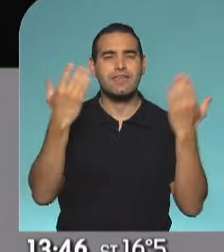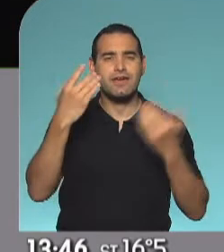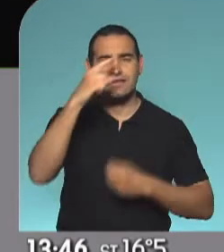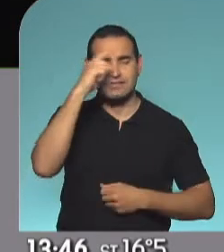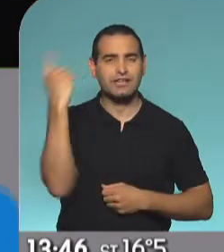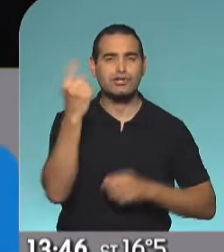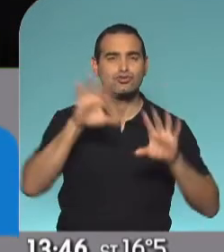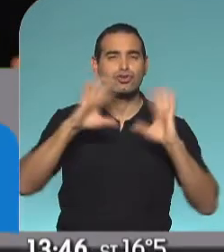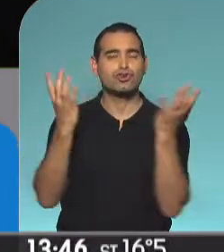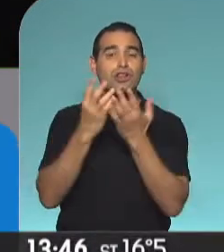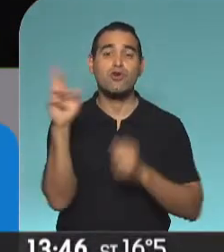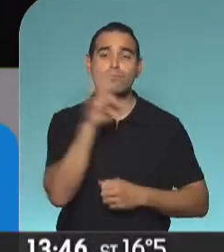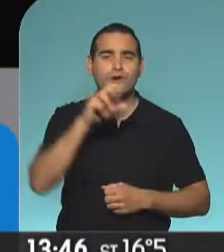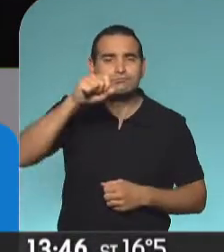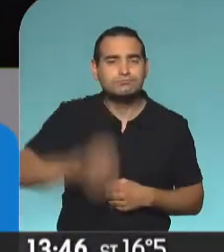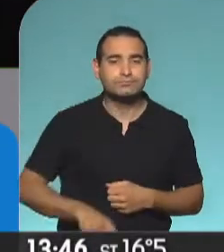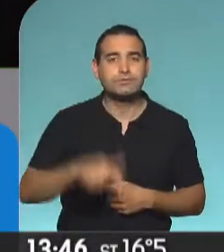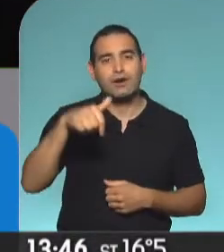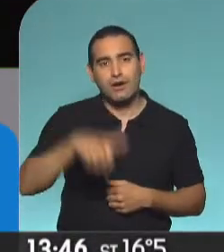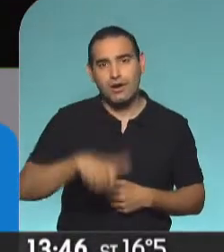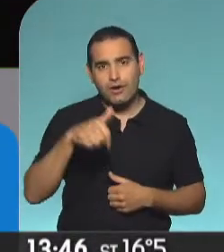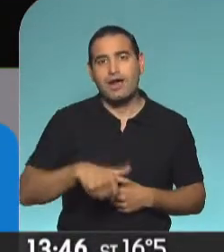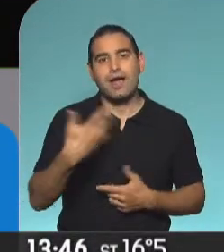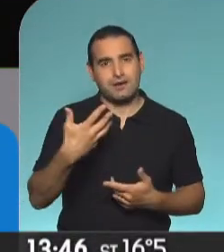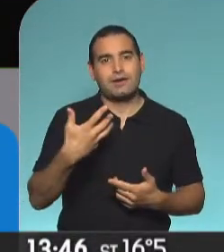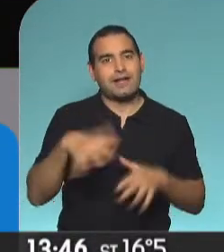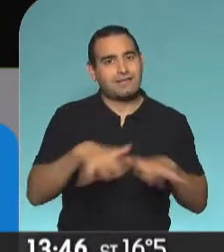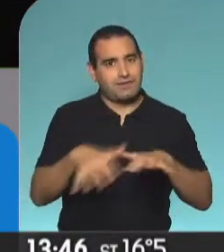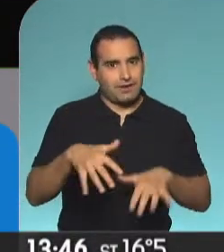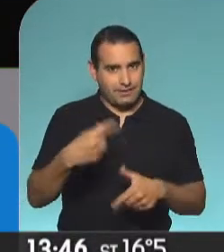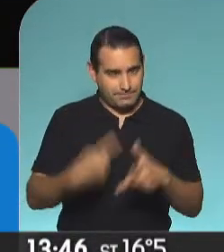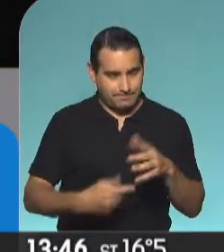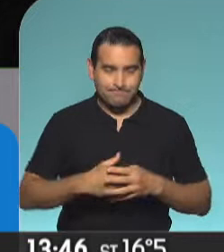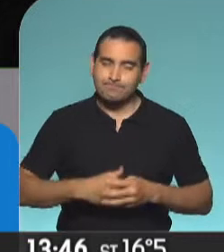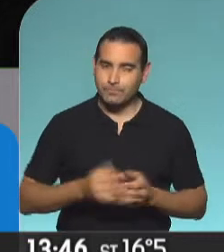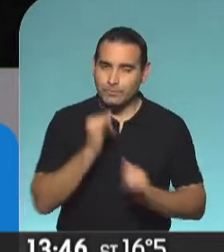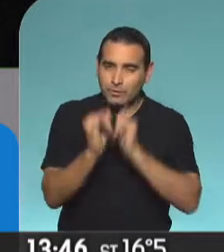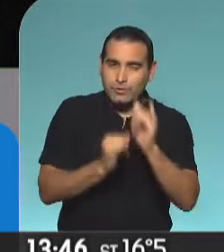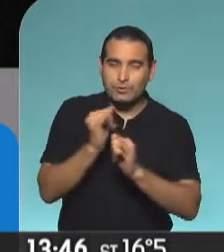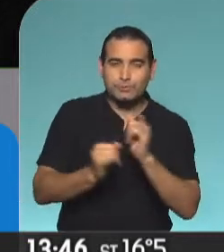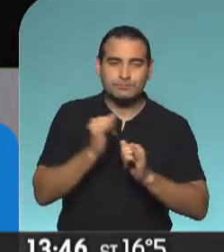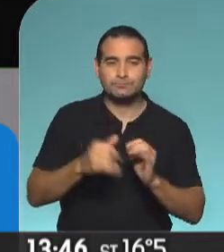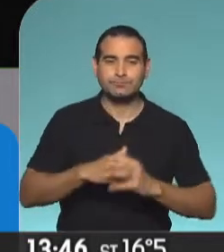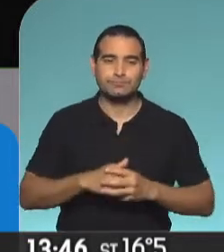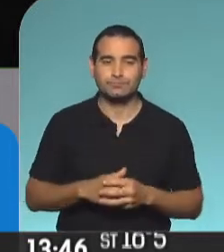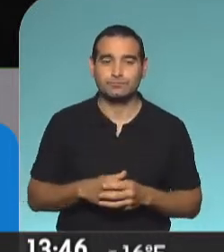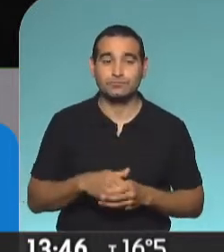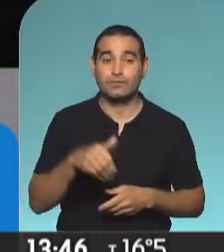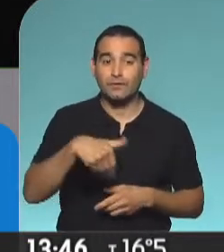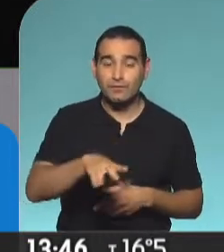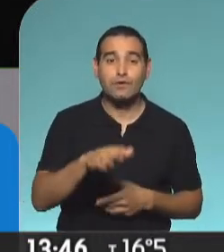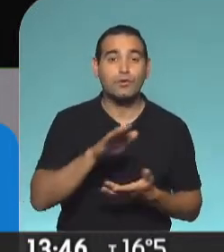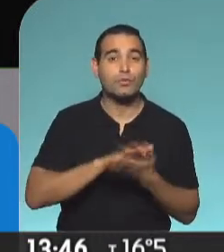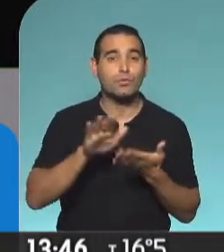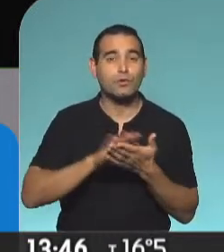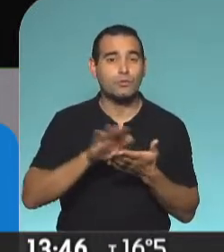de la Mujer Originaria y hay muchas actividades. Vamos a empezar por una de ellas que tiene que ver con el adelanto de lo que va a ser el nuevo